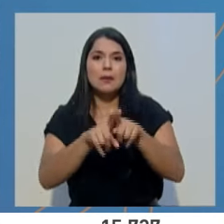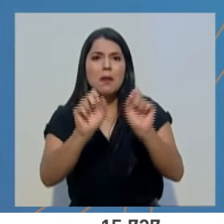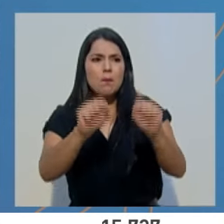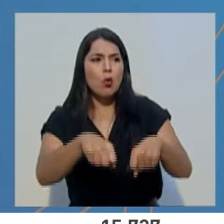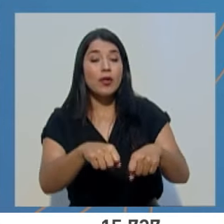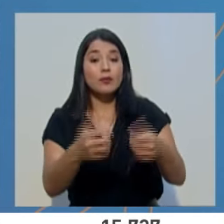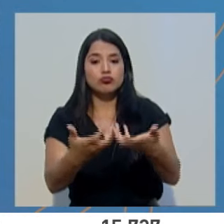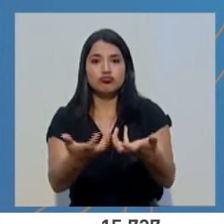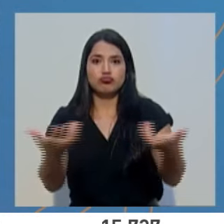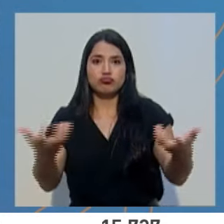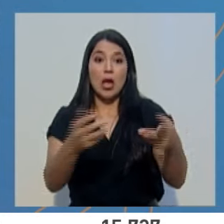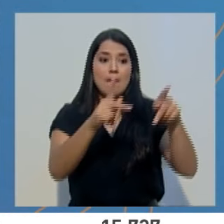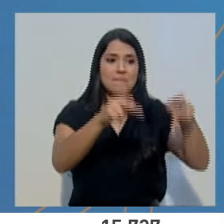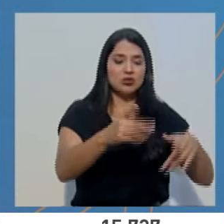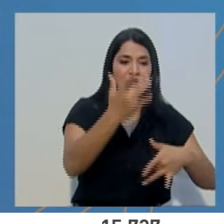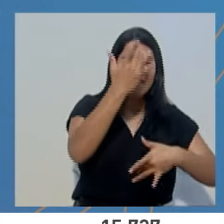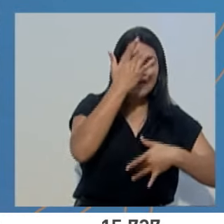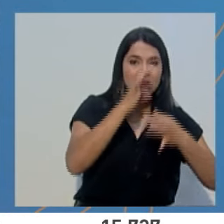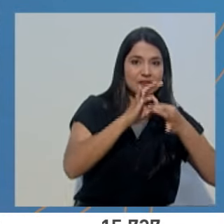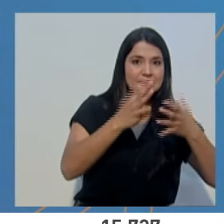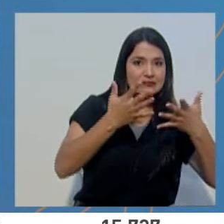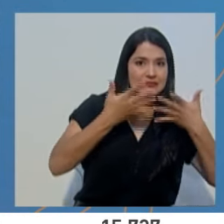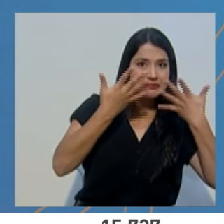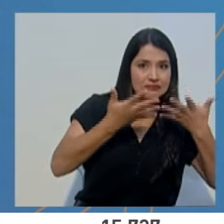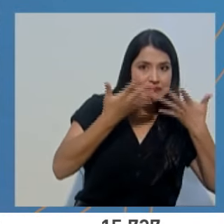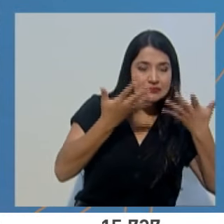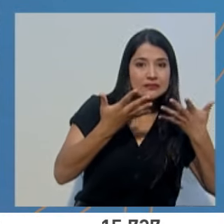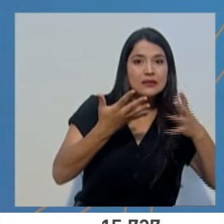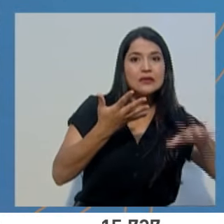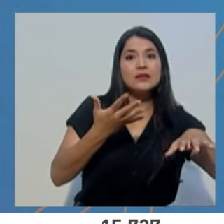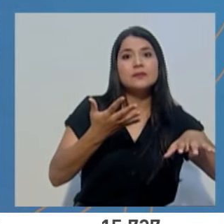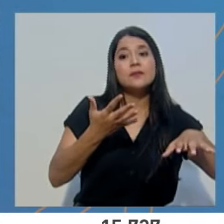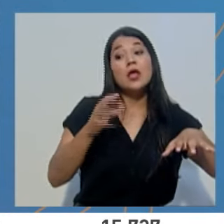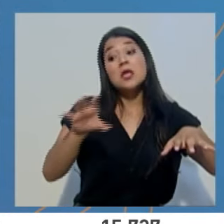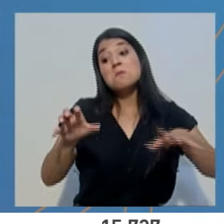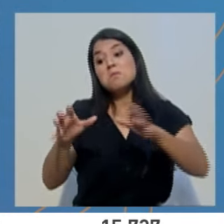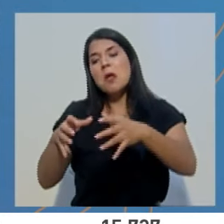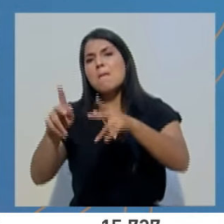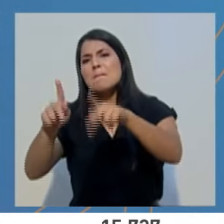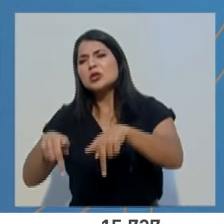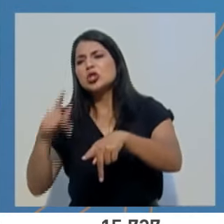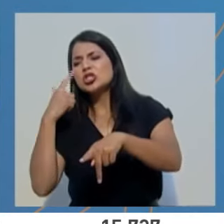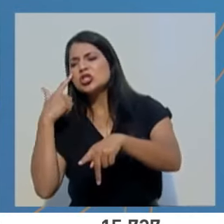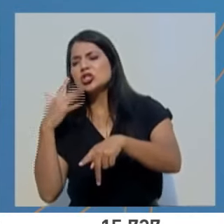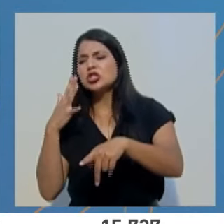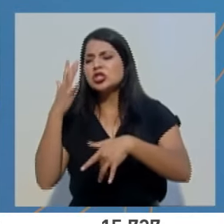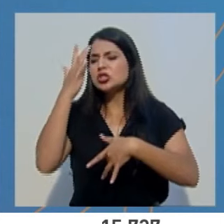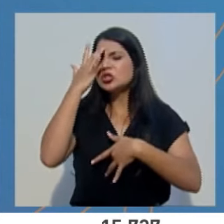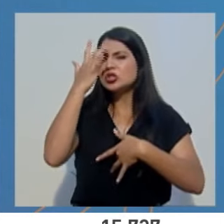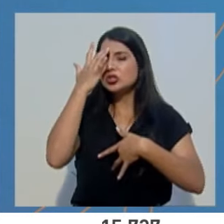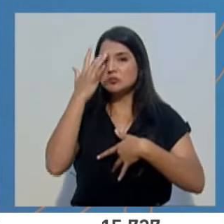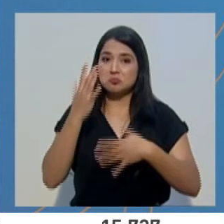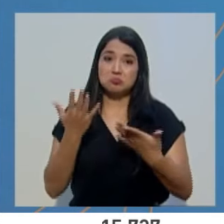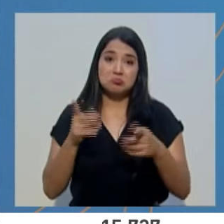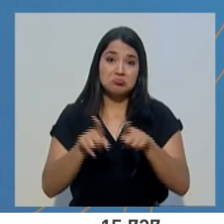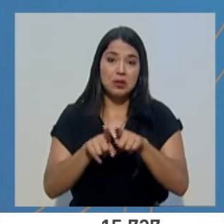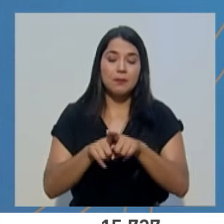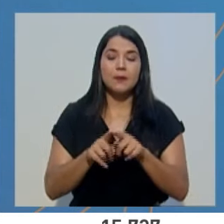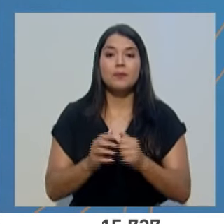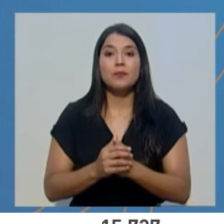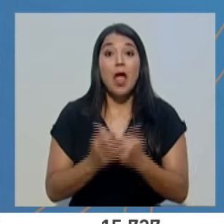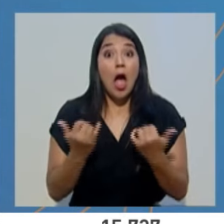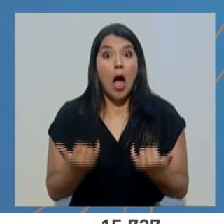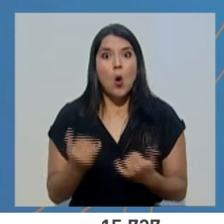respiratorios y ejecutar observación de pacientes sospechosos. En esta emergencia,